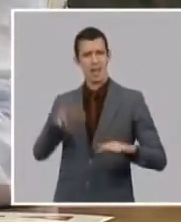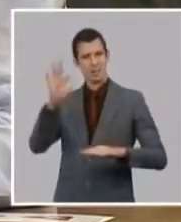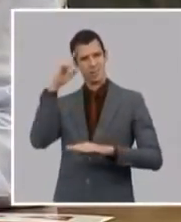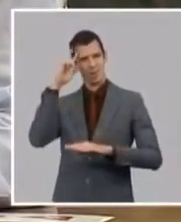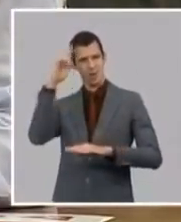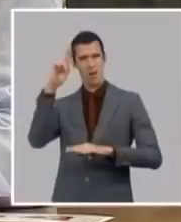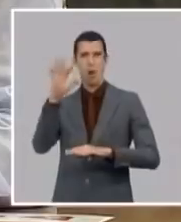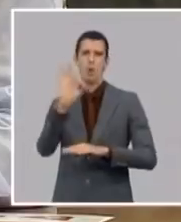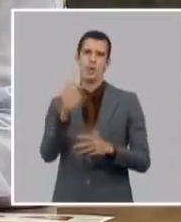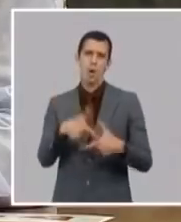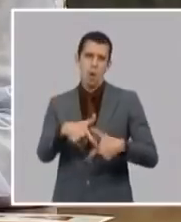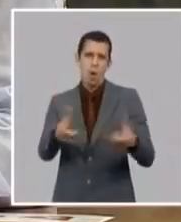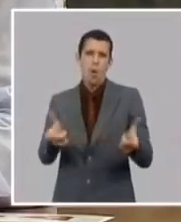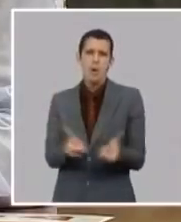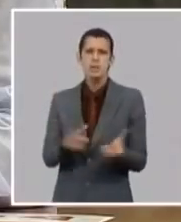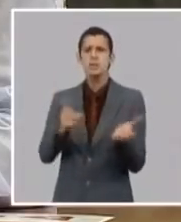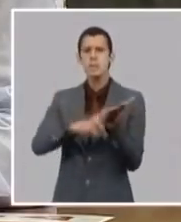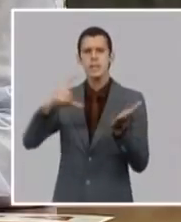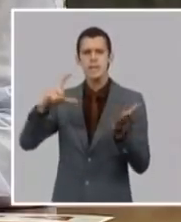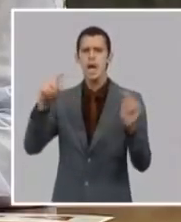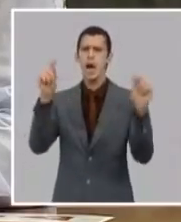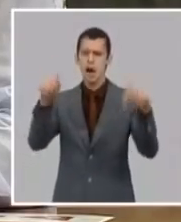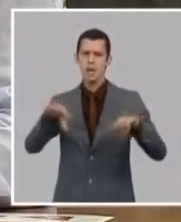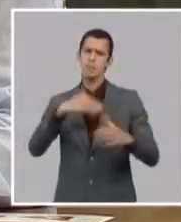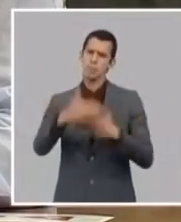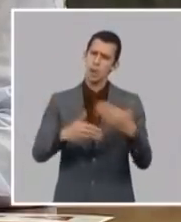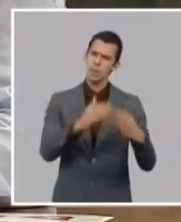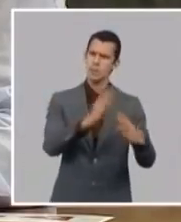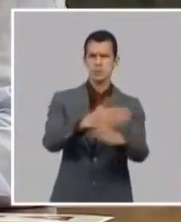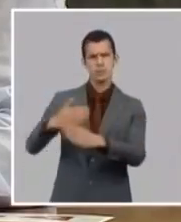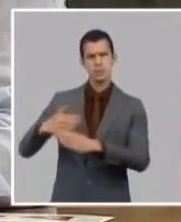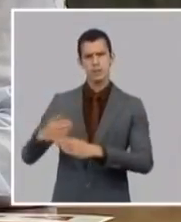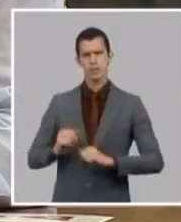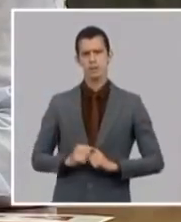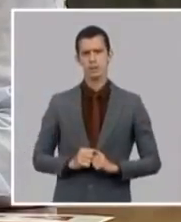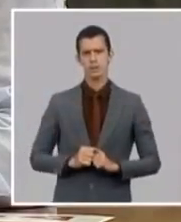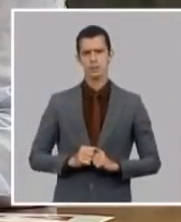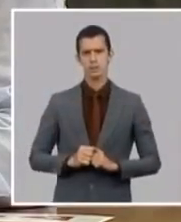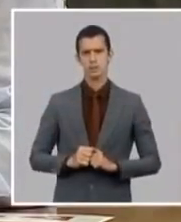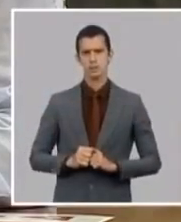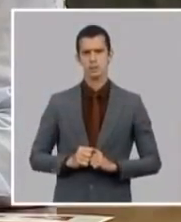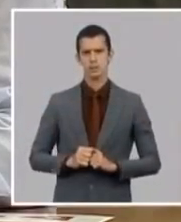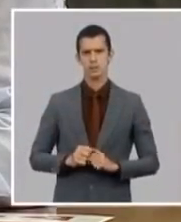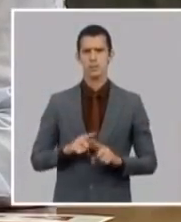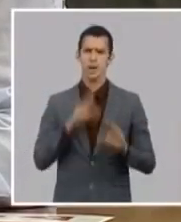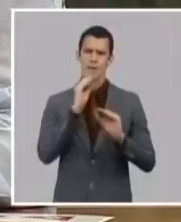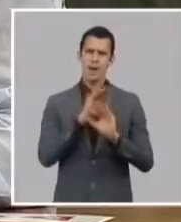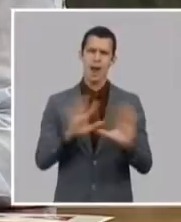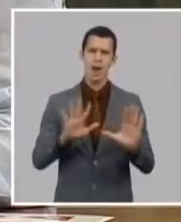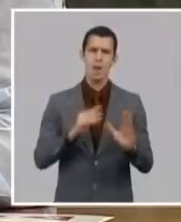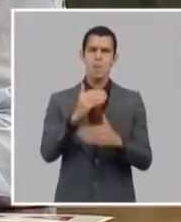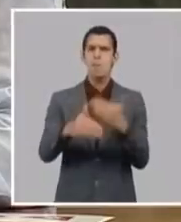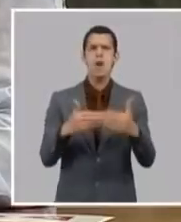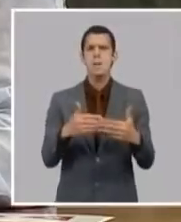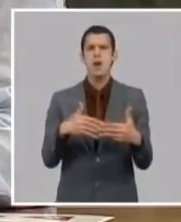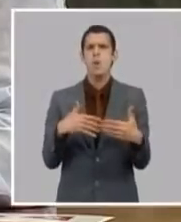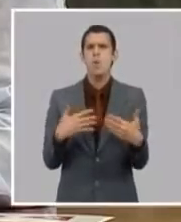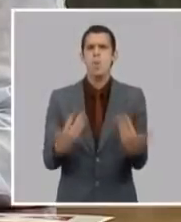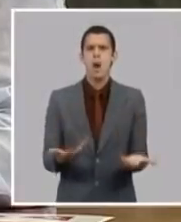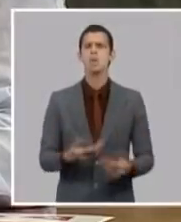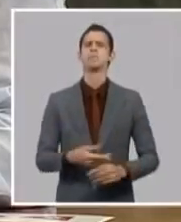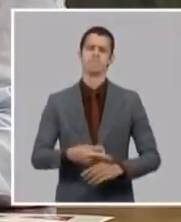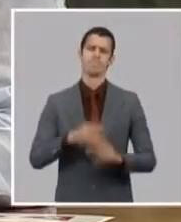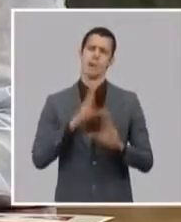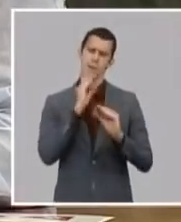vienen también estas situaciones de complejidad ¿cuál ha sido el saldo? bueno hay un fallecido que se comunicó con toda